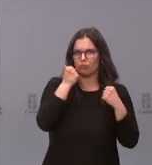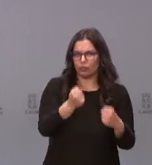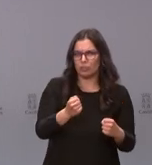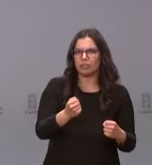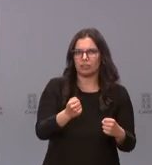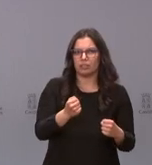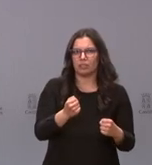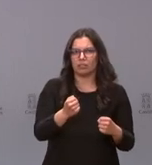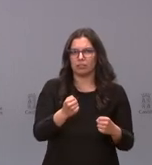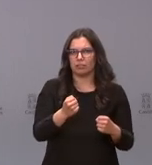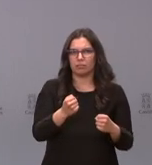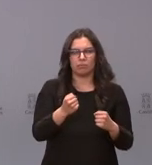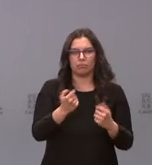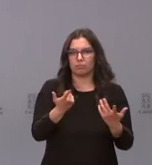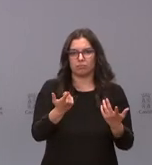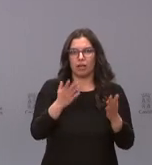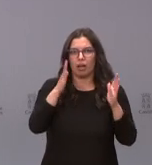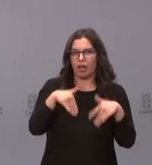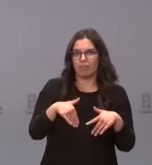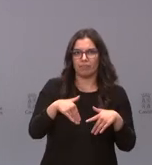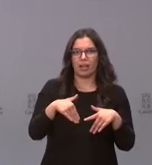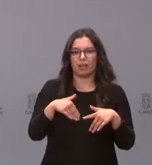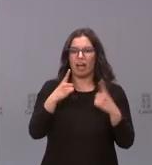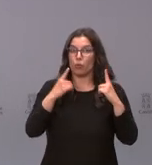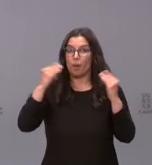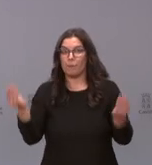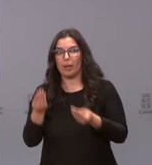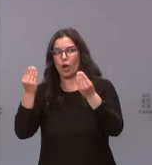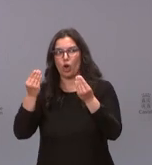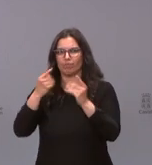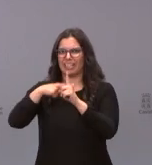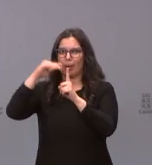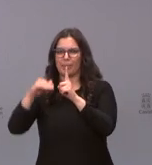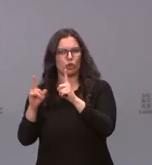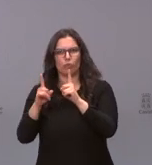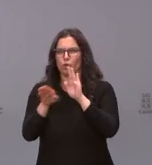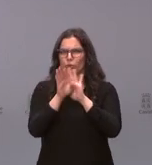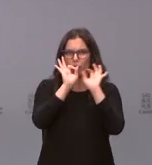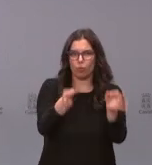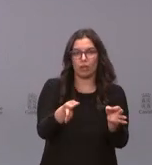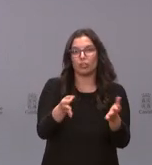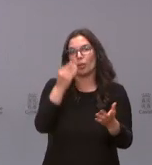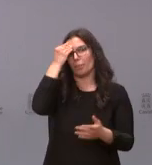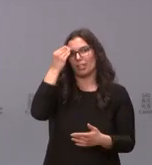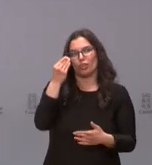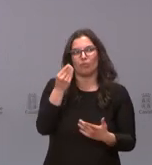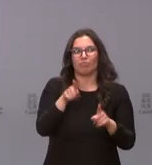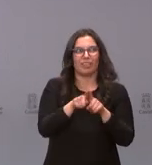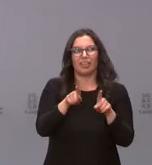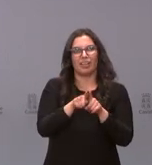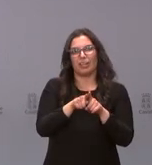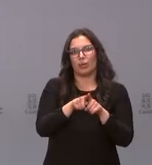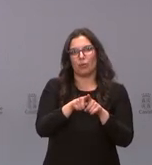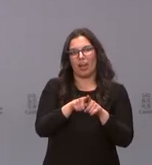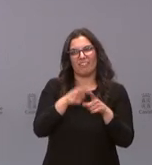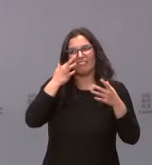hecho. Hemos mantenido toda la comunidad en nivel de alerta máximo. Por tanto, no creo que sea justo ni se compadezca con la